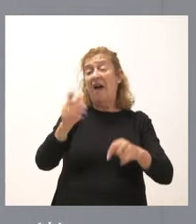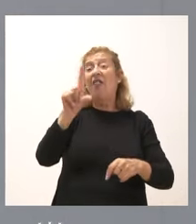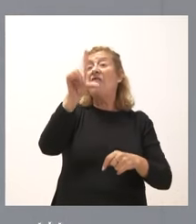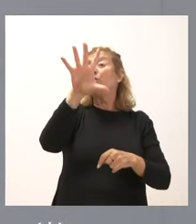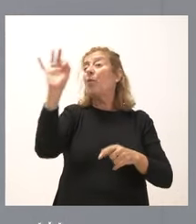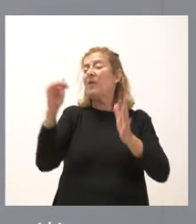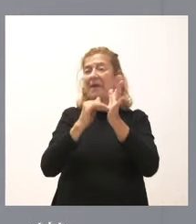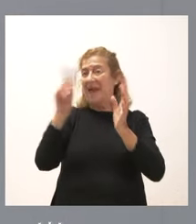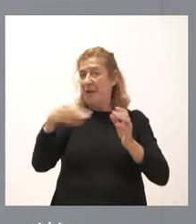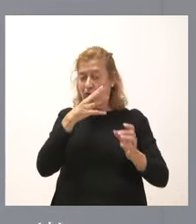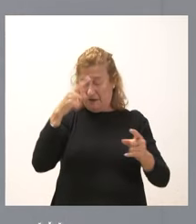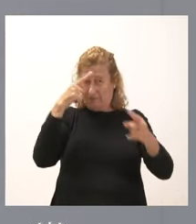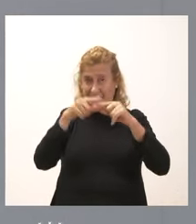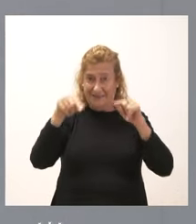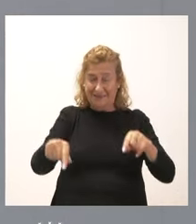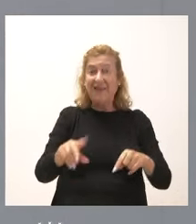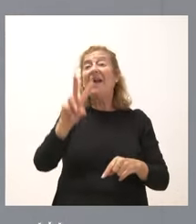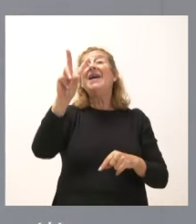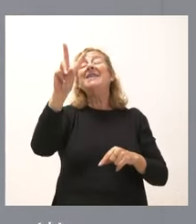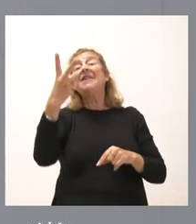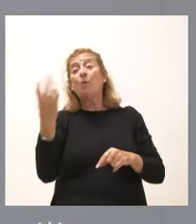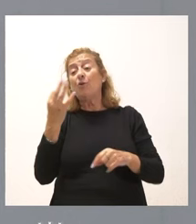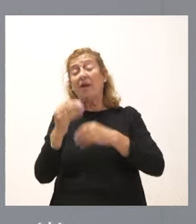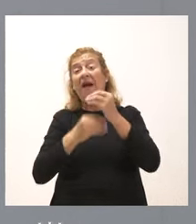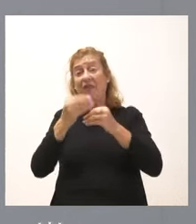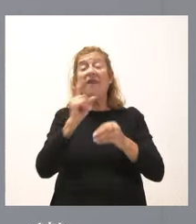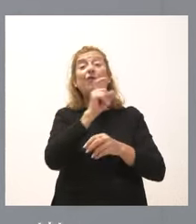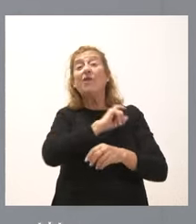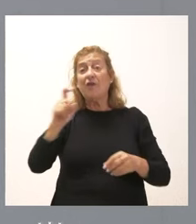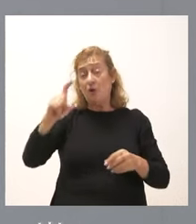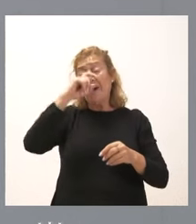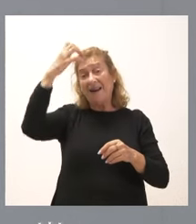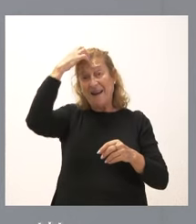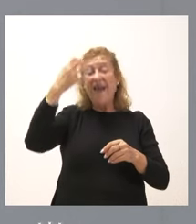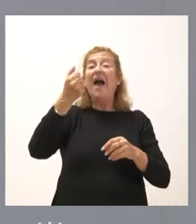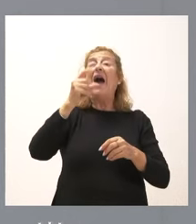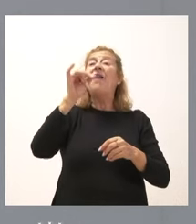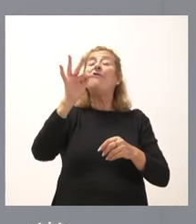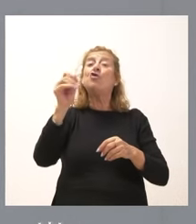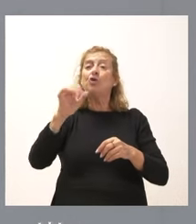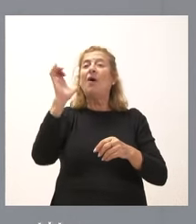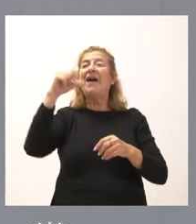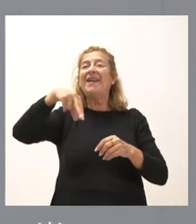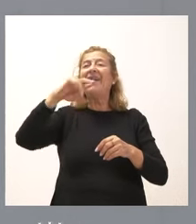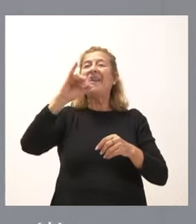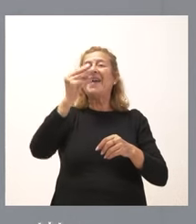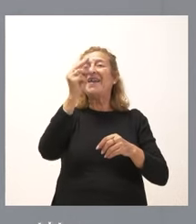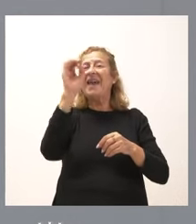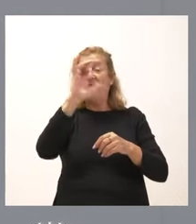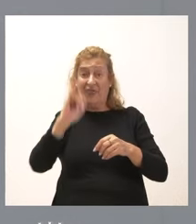finalidad. Y el segundo eje es el que hace la Fundación Rey Alfonso Enríquez en una institución